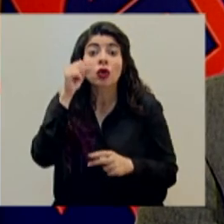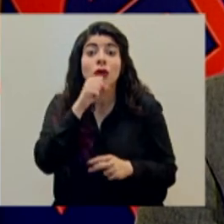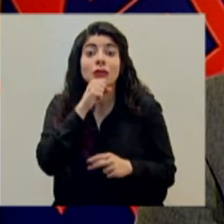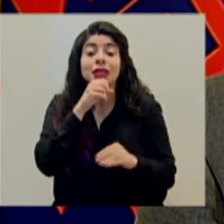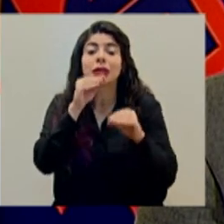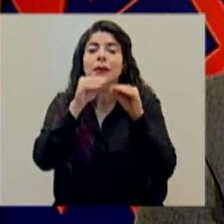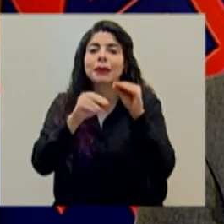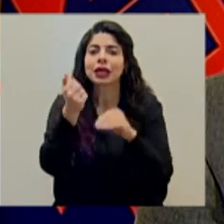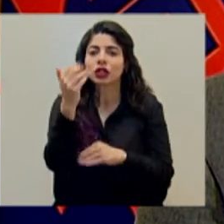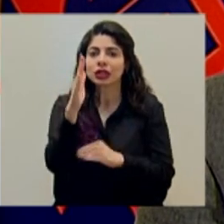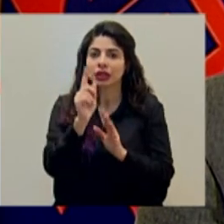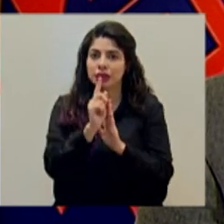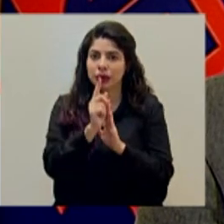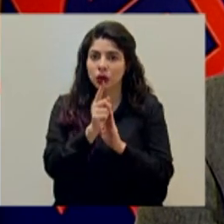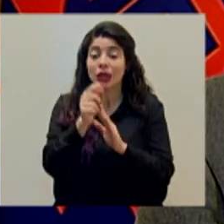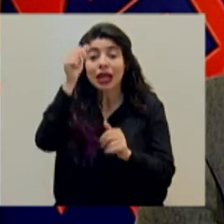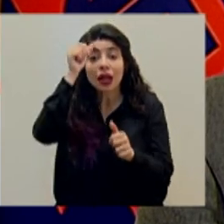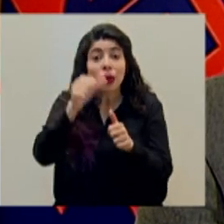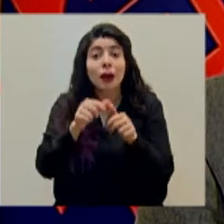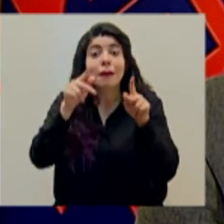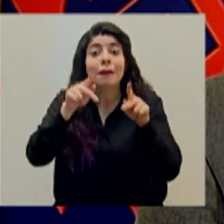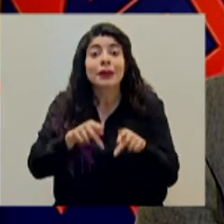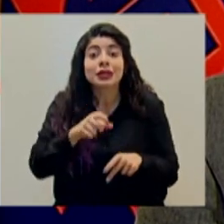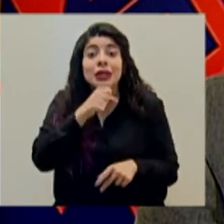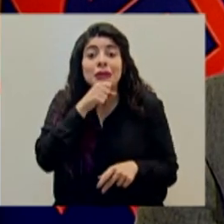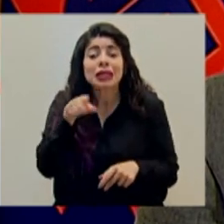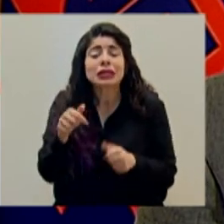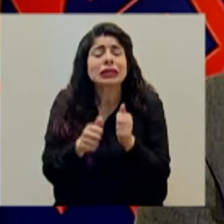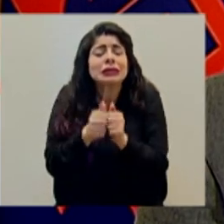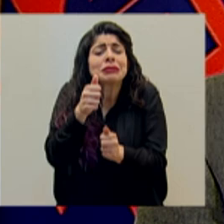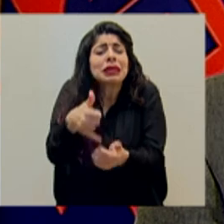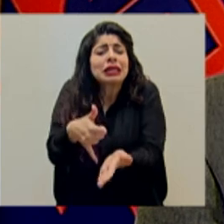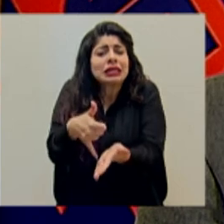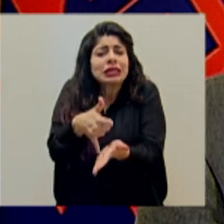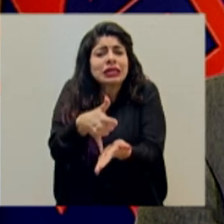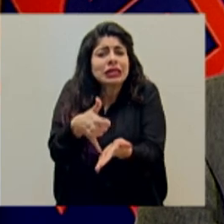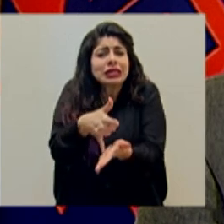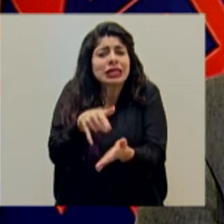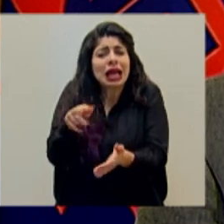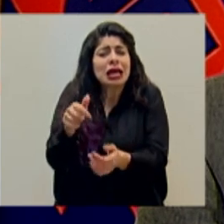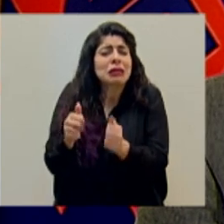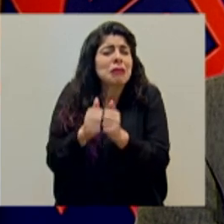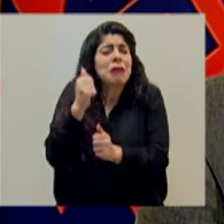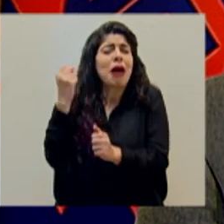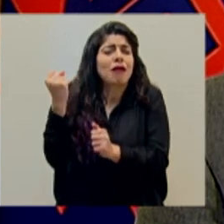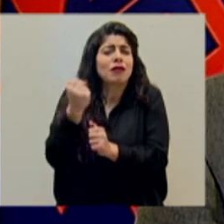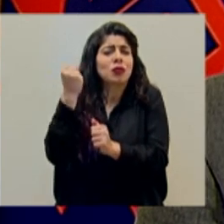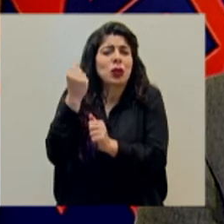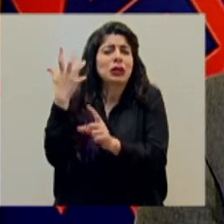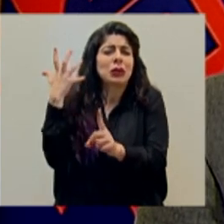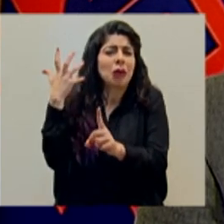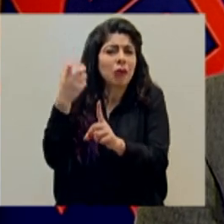Y recuerde que las personas mayores son las más vulnerables y las más afectadas que han sido